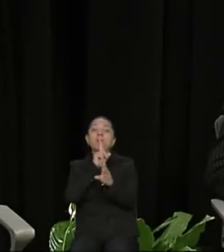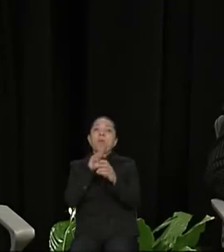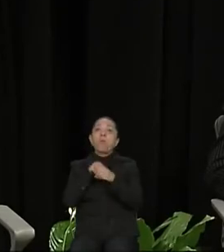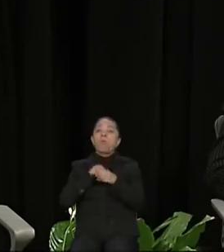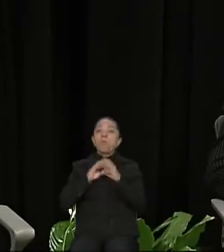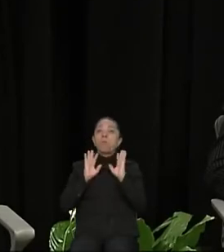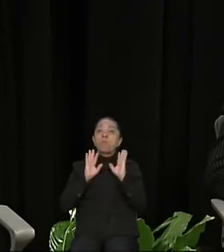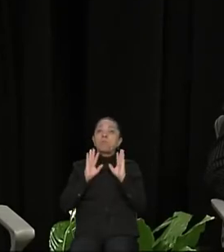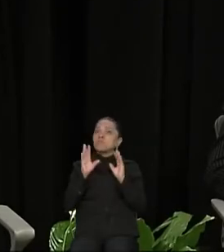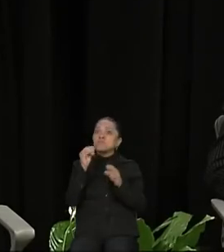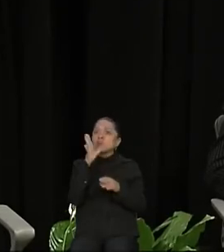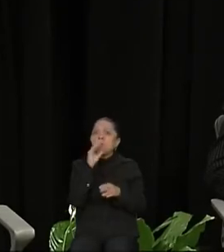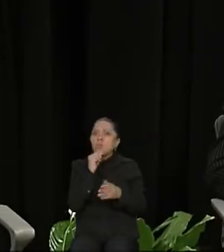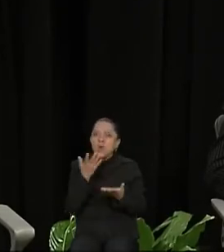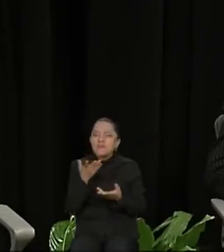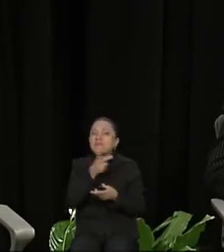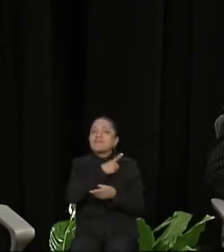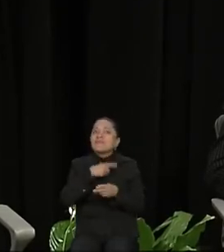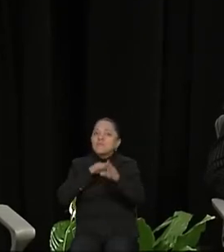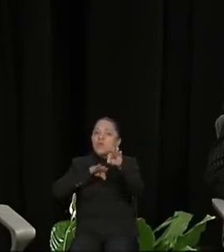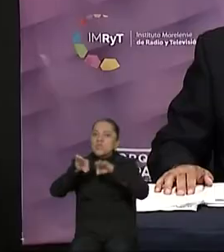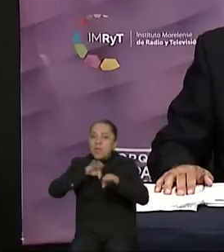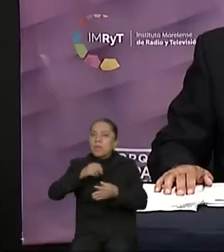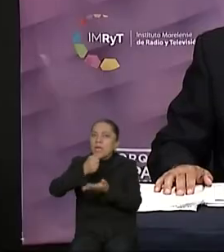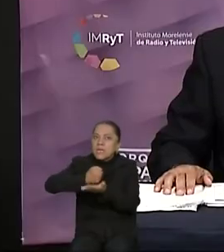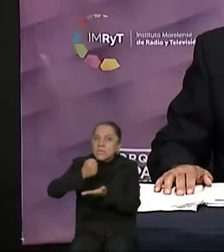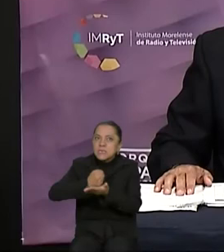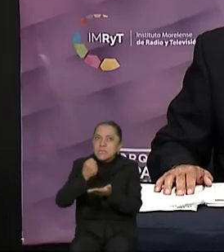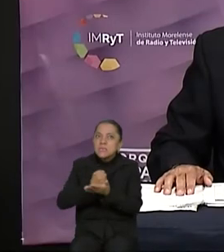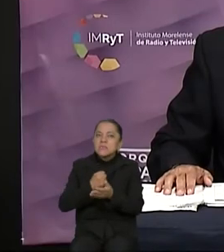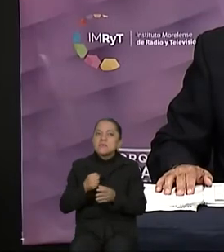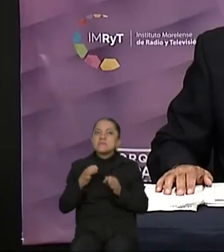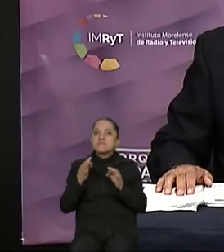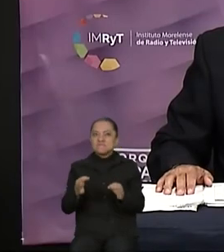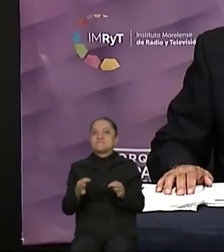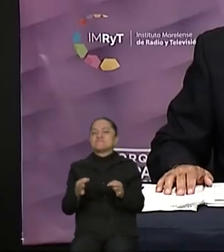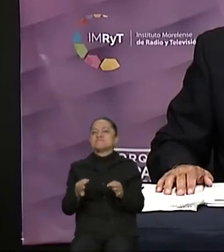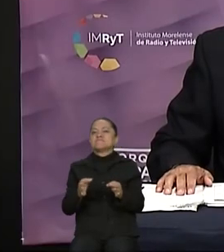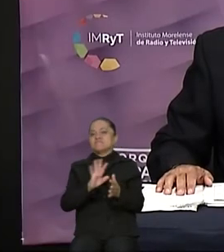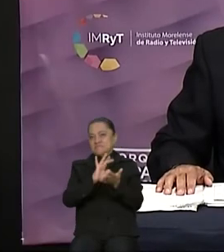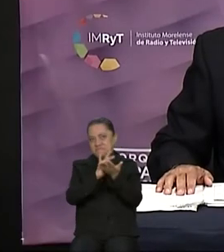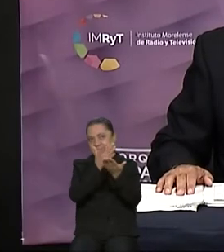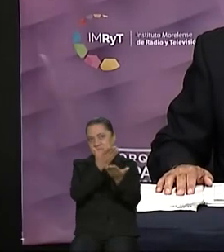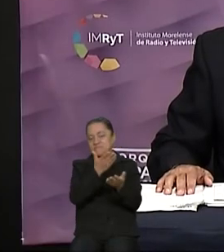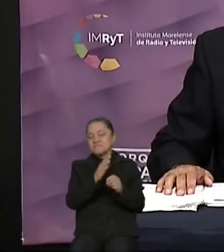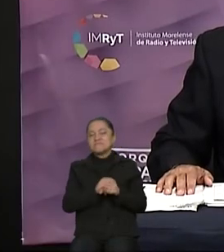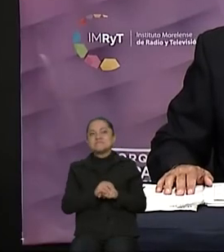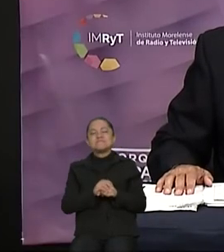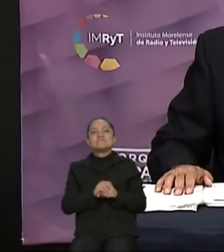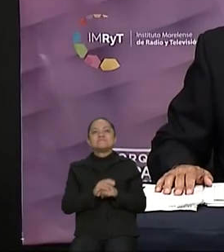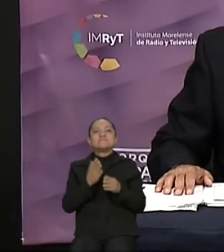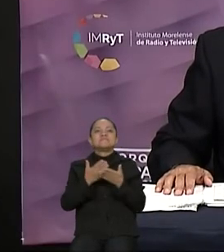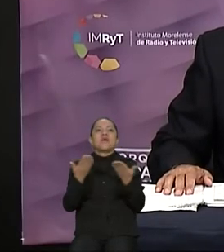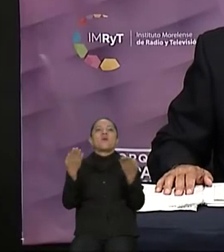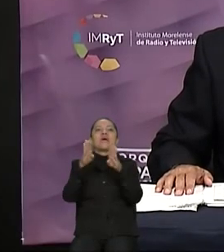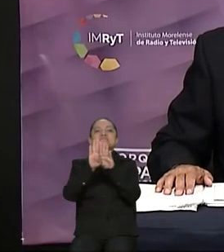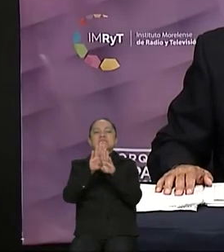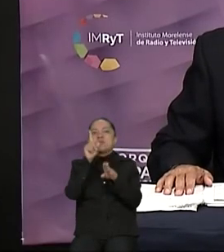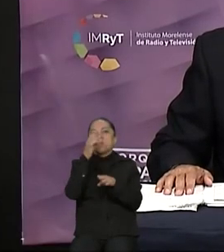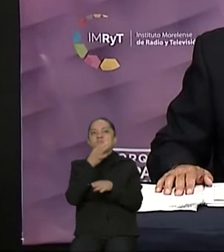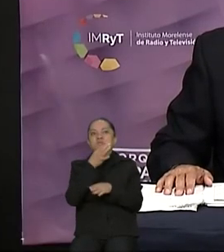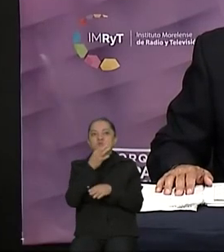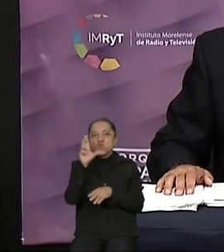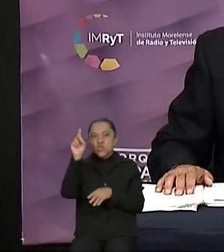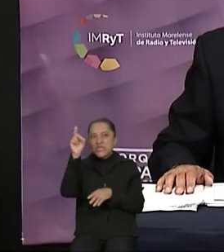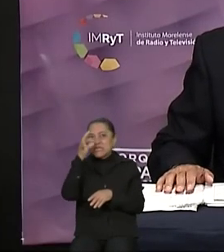tenemos que hacer un trabajo mucho más intenso con ellos. Gracias, candidato. Para su ronda de cierre hasta por un minuto con 30 segundos.